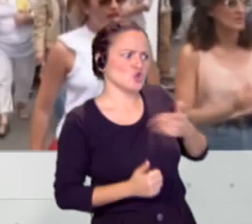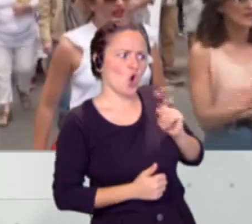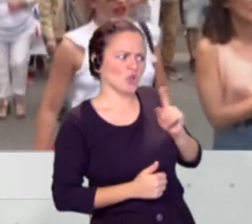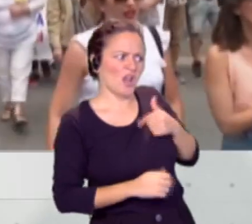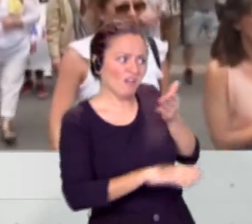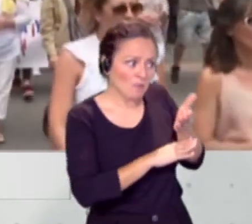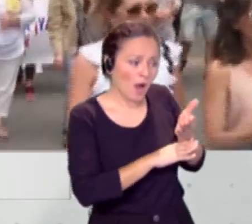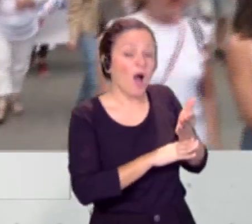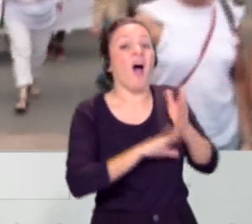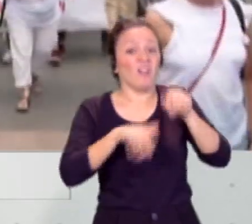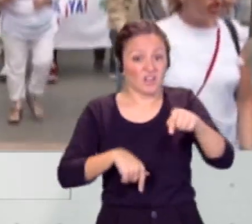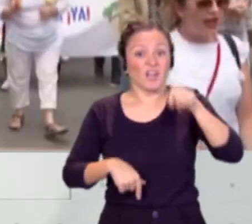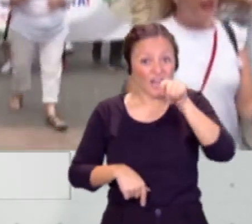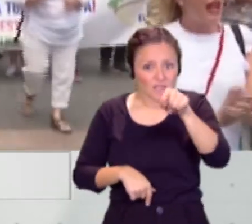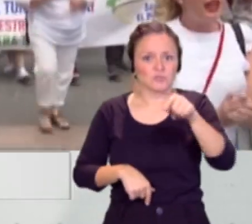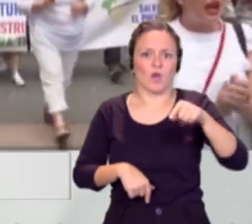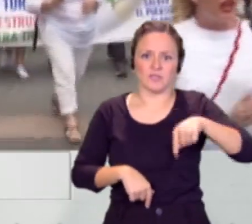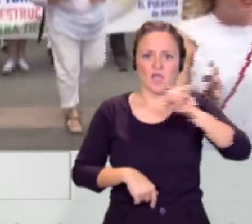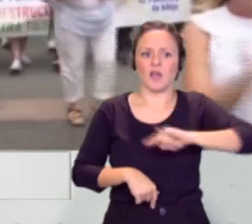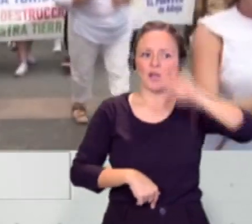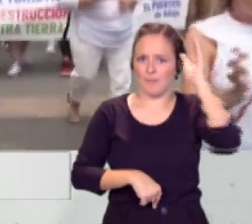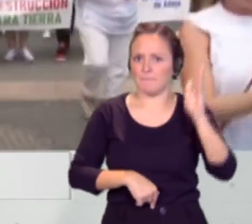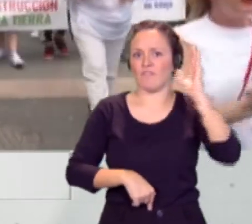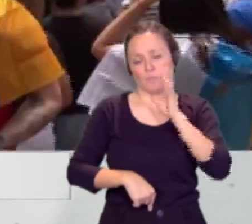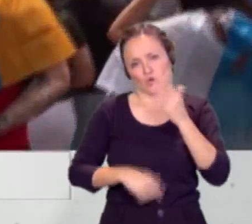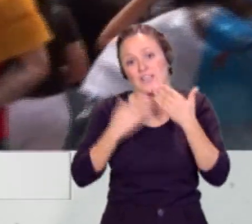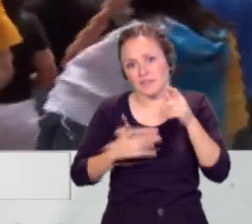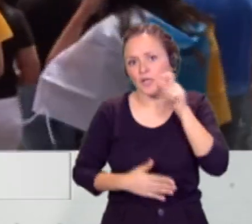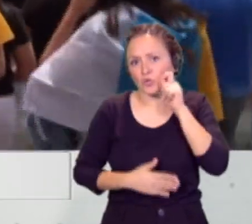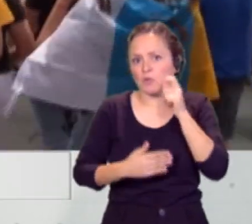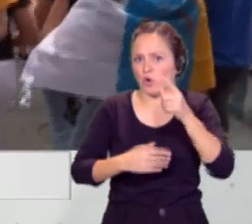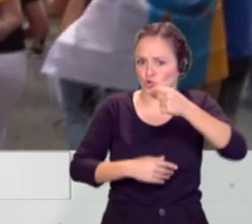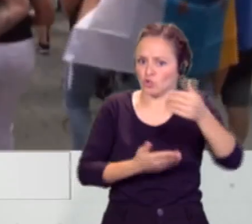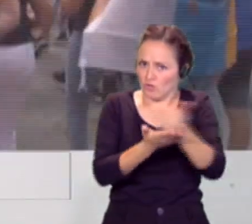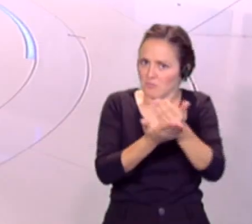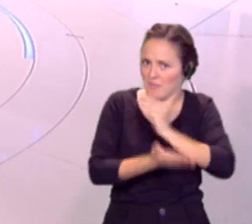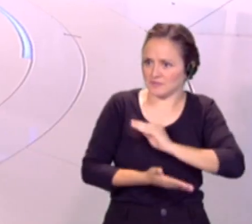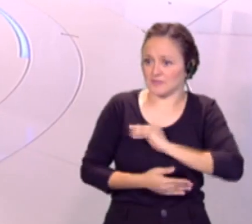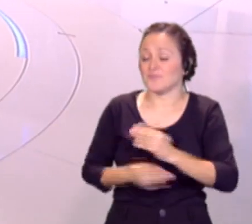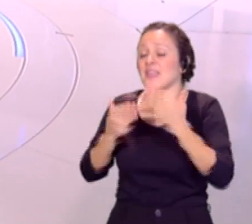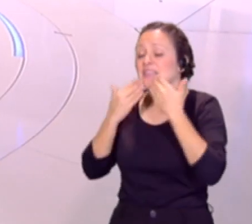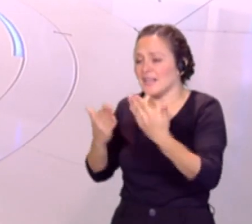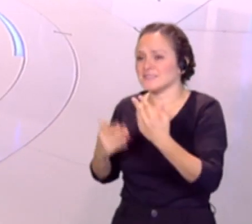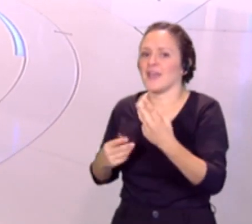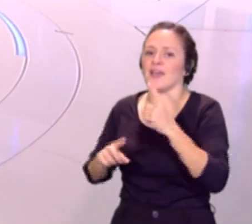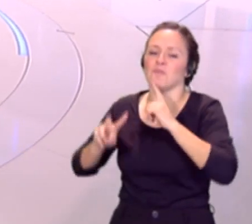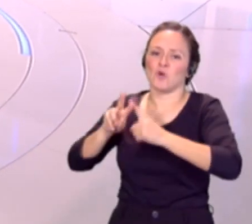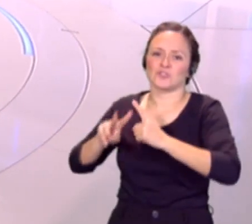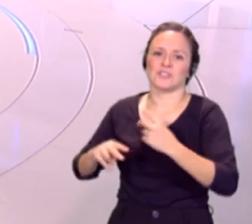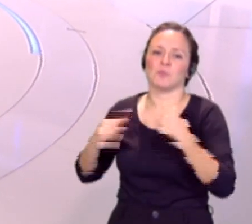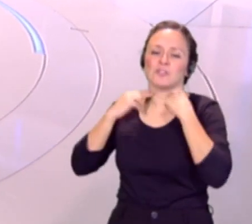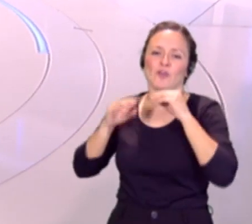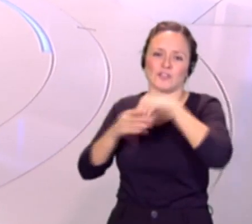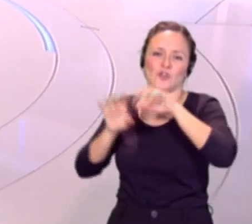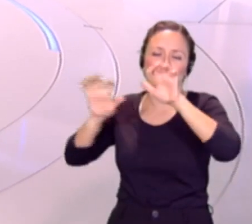la riqueza que se genera en Canaria gracias al turismo. Pues Alberto Rodríguez, diputado de Vox en el Congreso de los Diputados, muchísimas gracias por